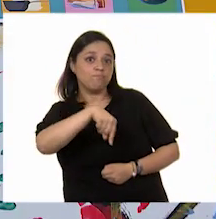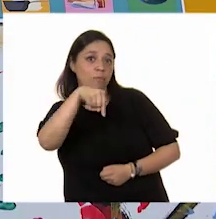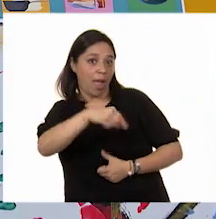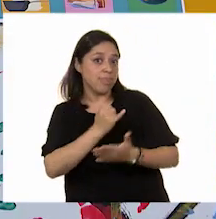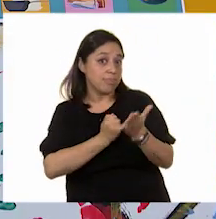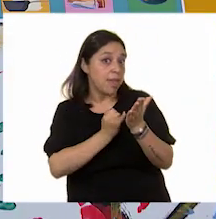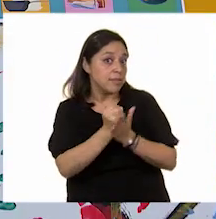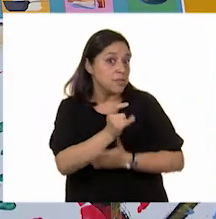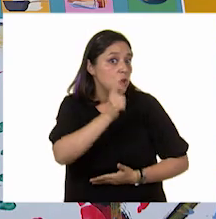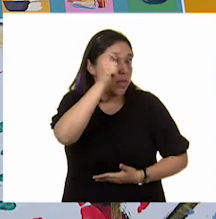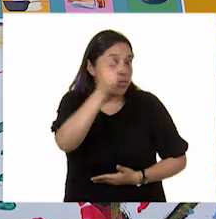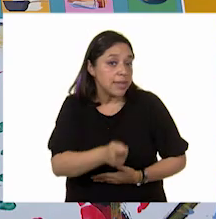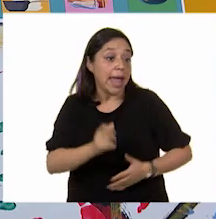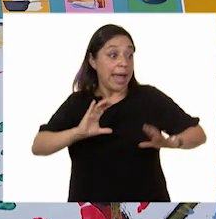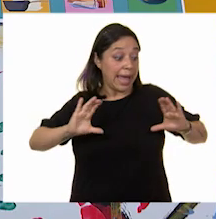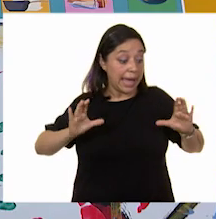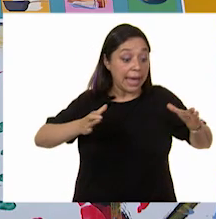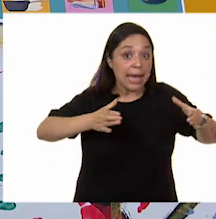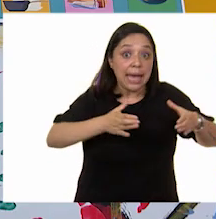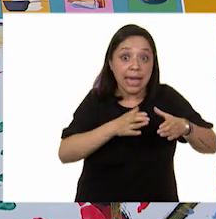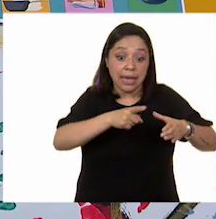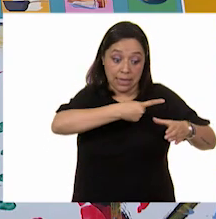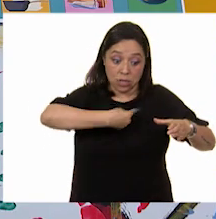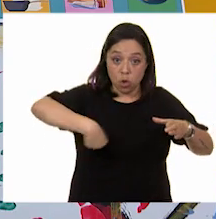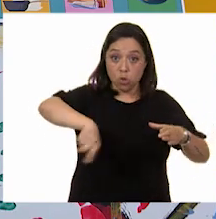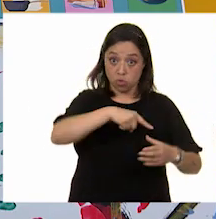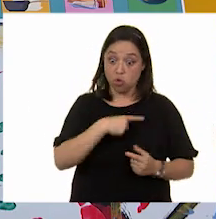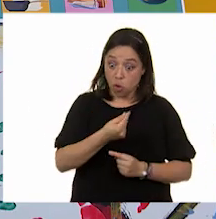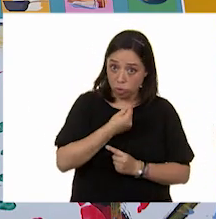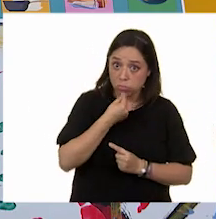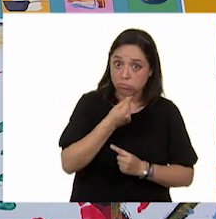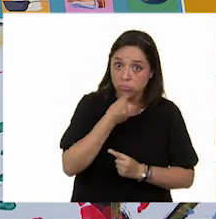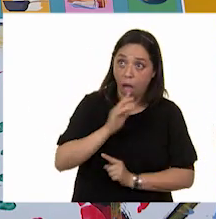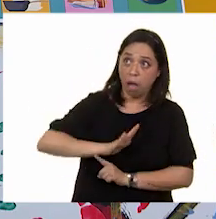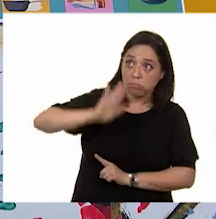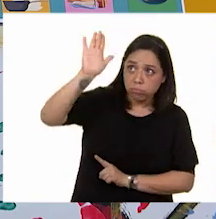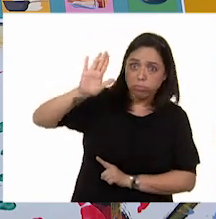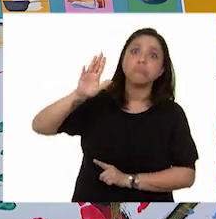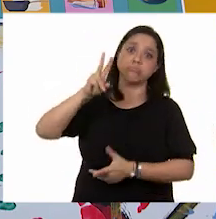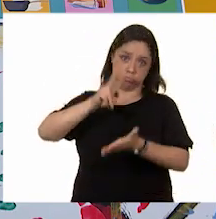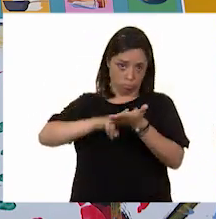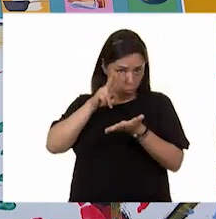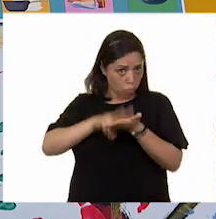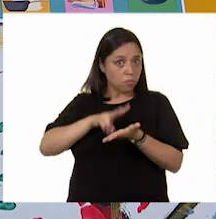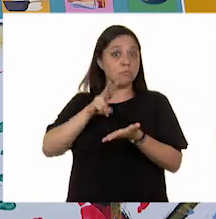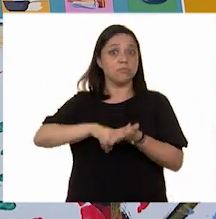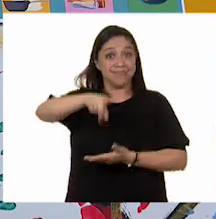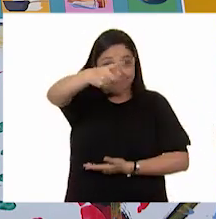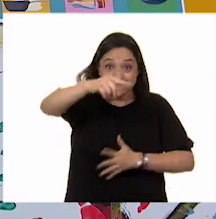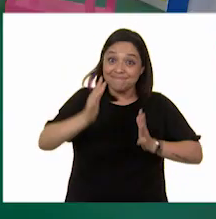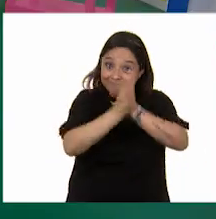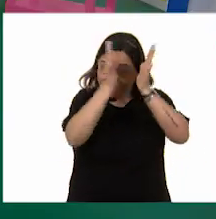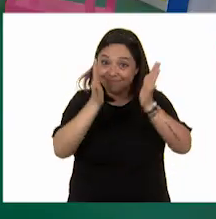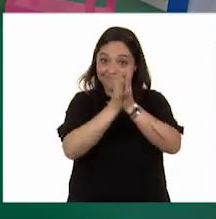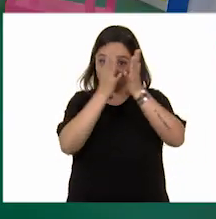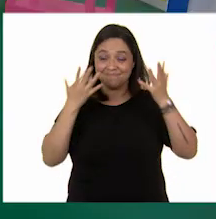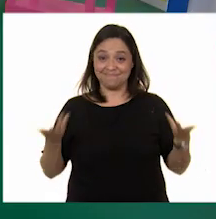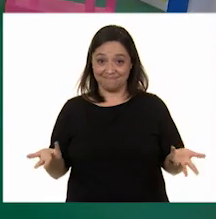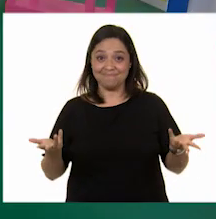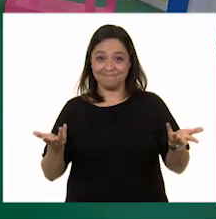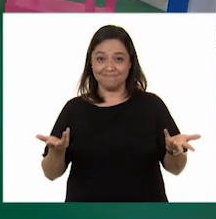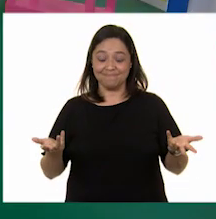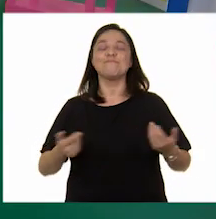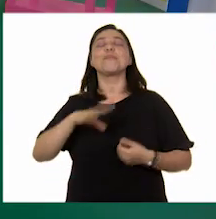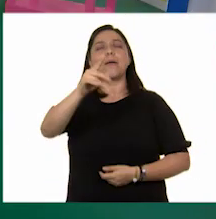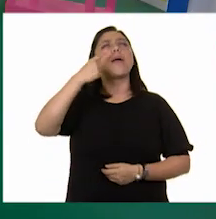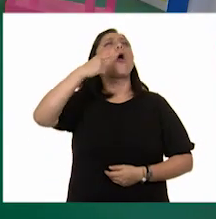en las decisiones colectivas, nuestra voz cuenta. Niñas y niños, ¡a participar! Y ahora, cante la